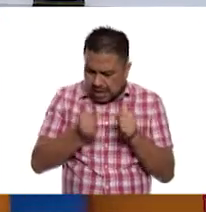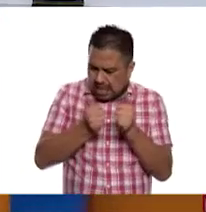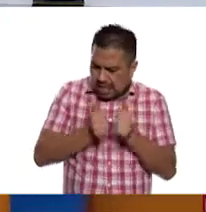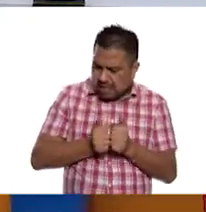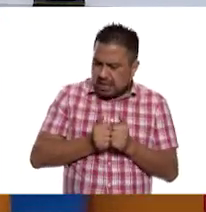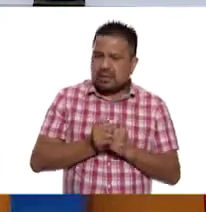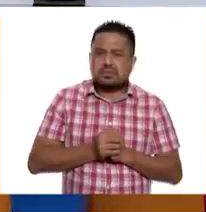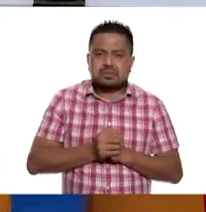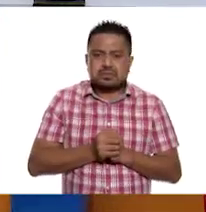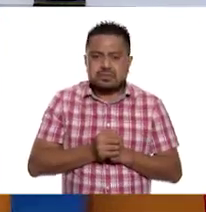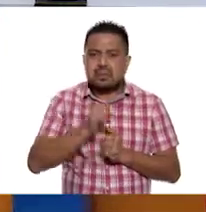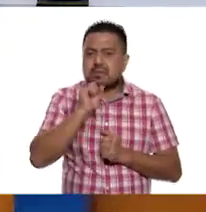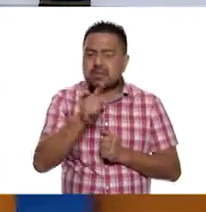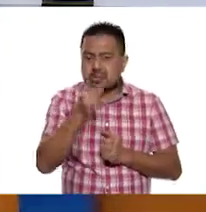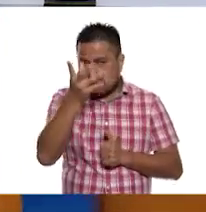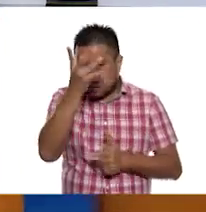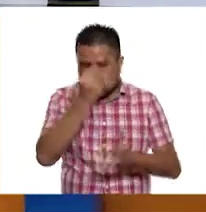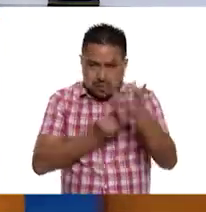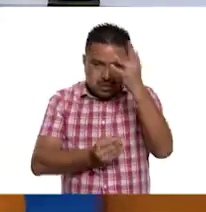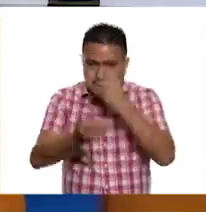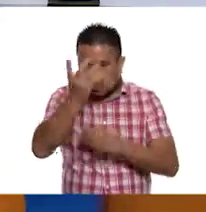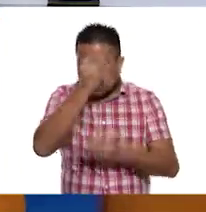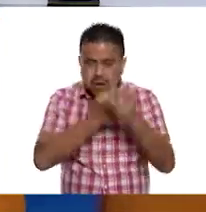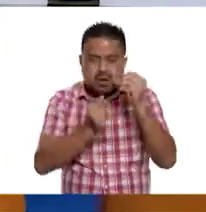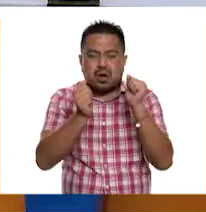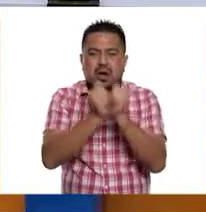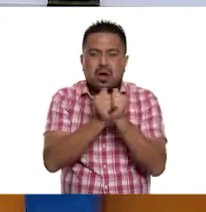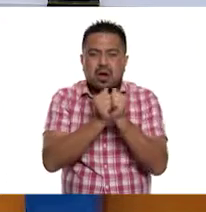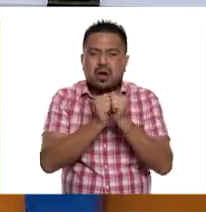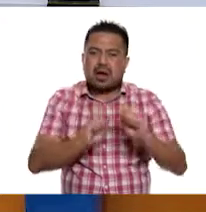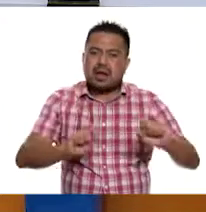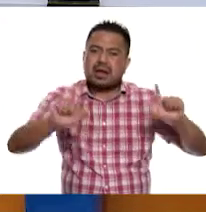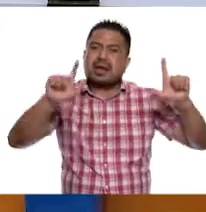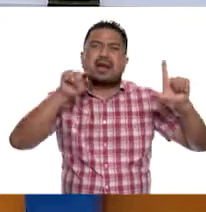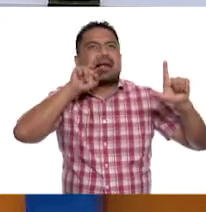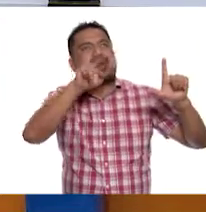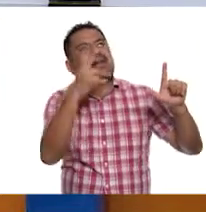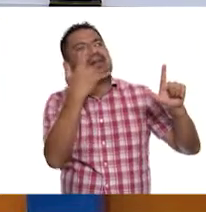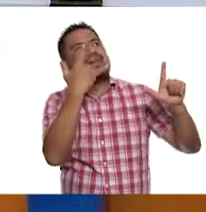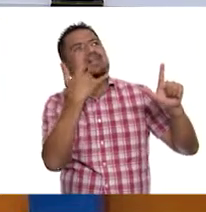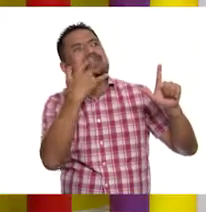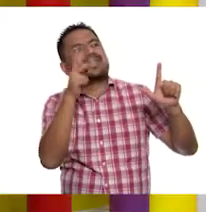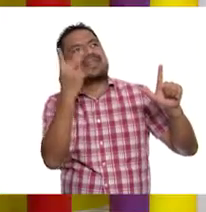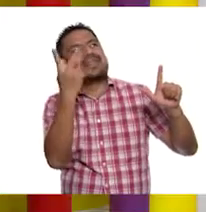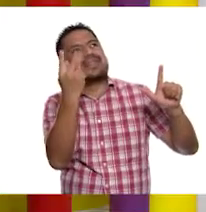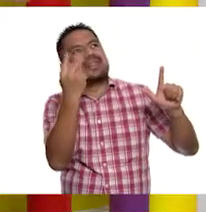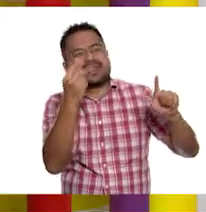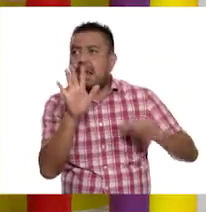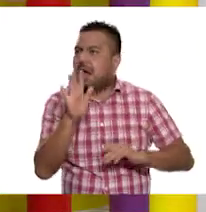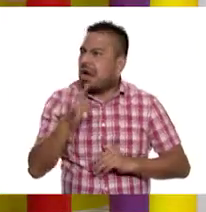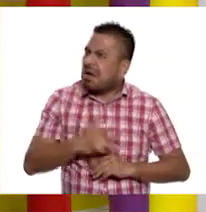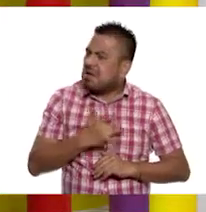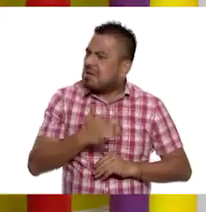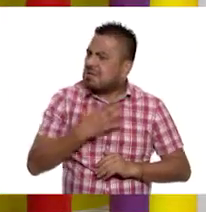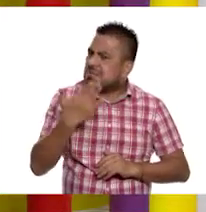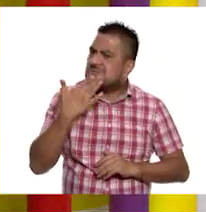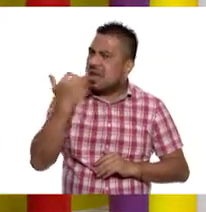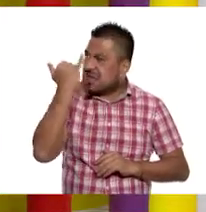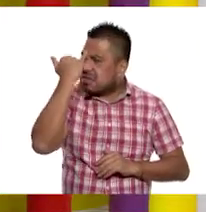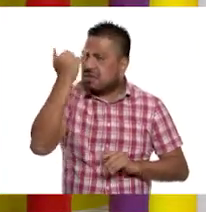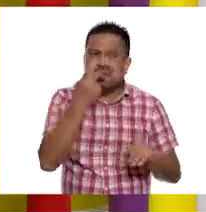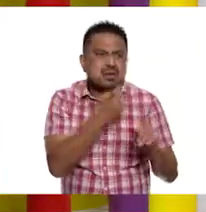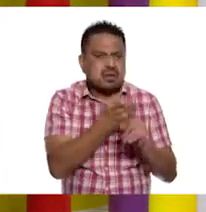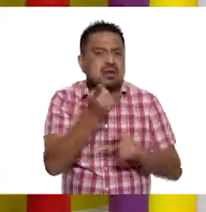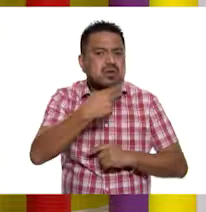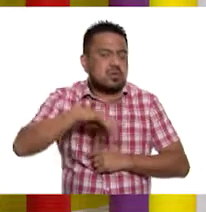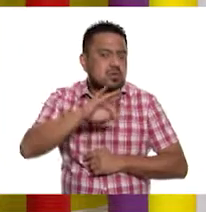y aprendiendo con Aprende en Casa. ¡Qué bien! Me parece una gran idea, porque